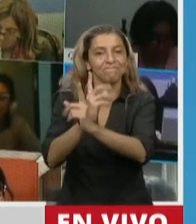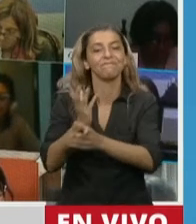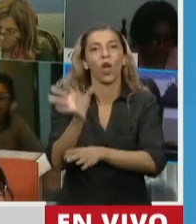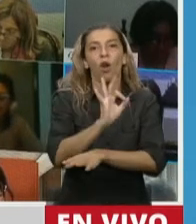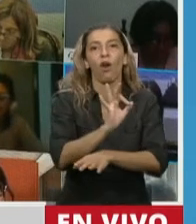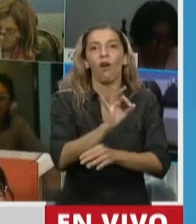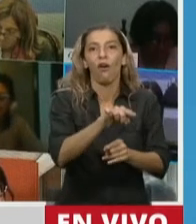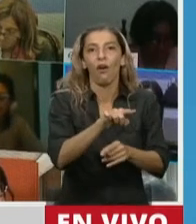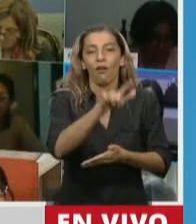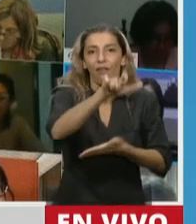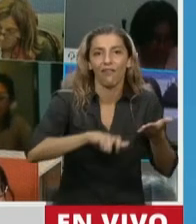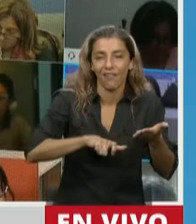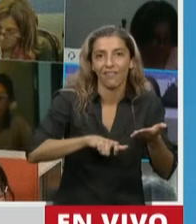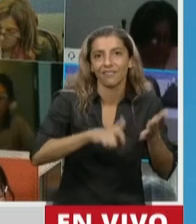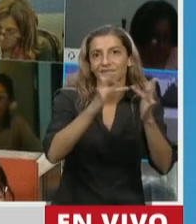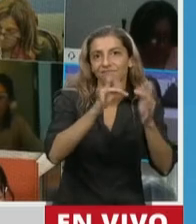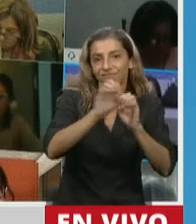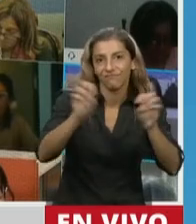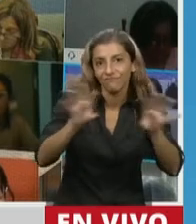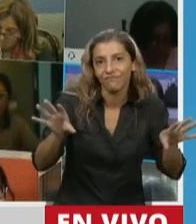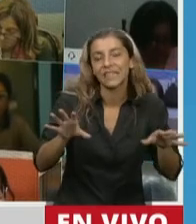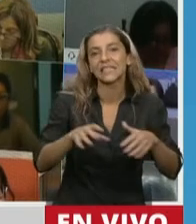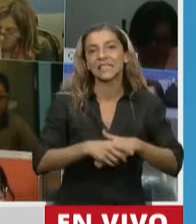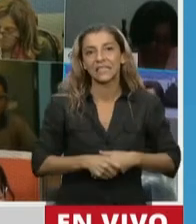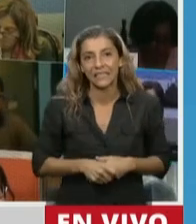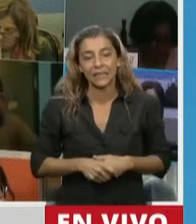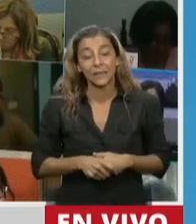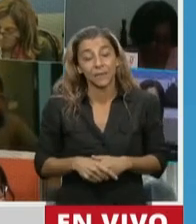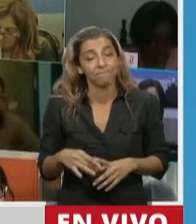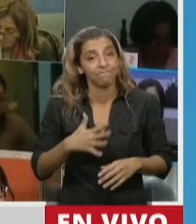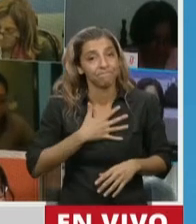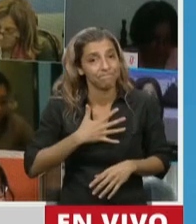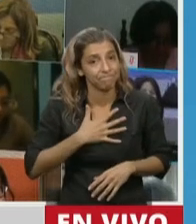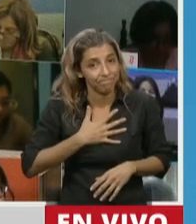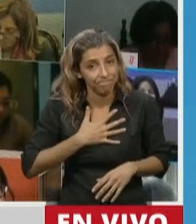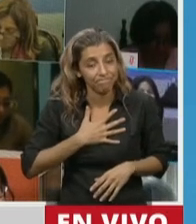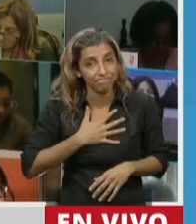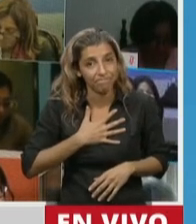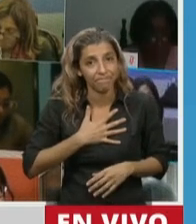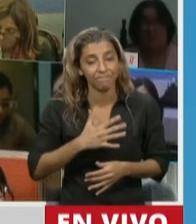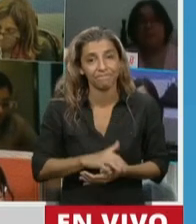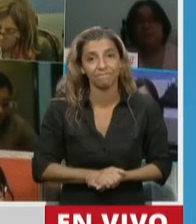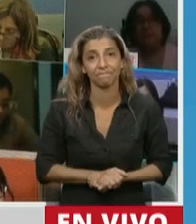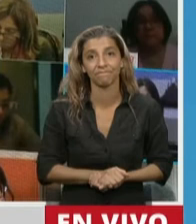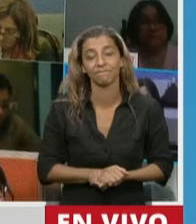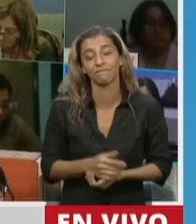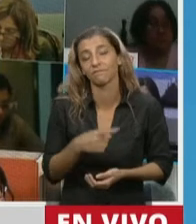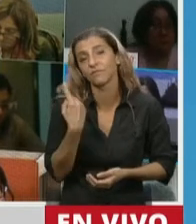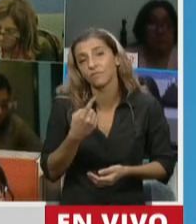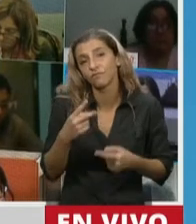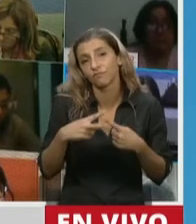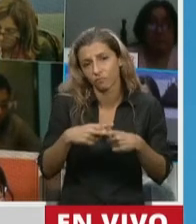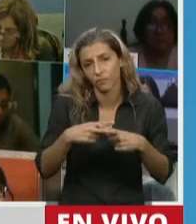pero lamentablemente, pese a que tenemos la tecnología